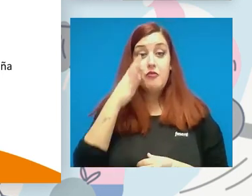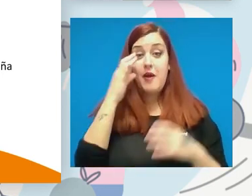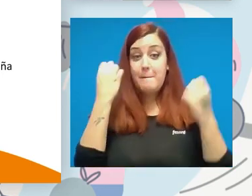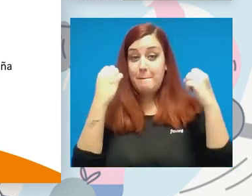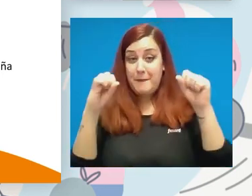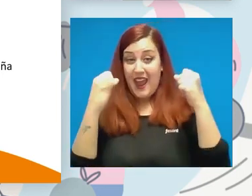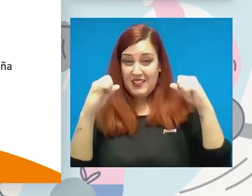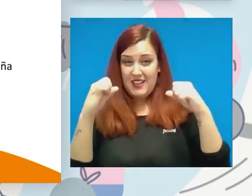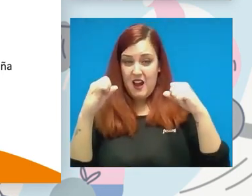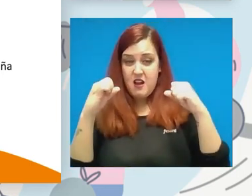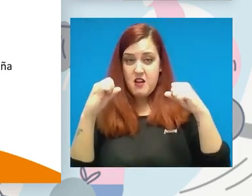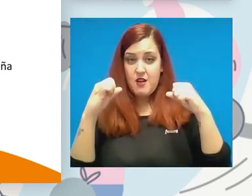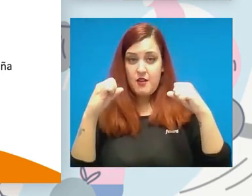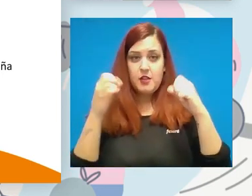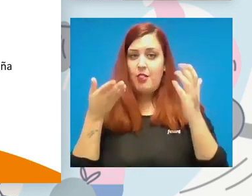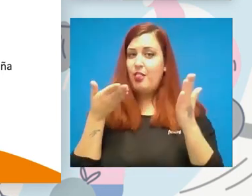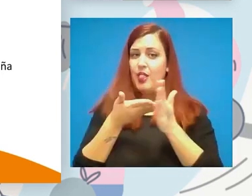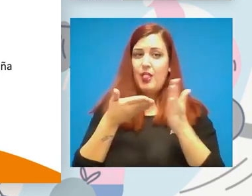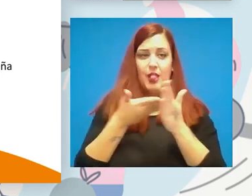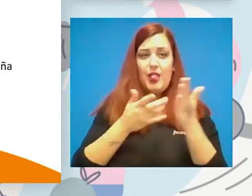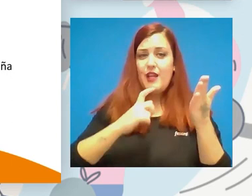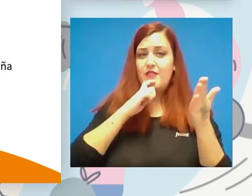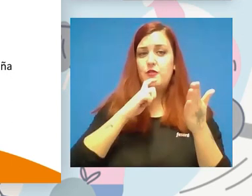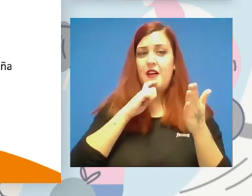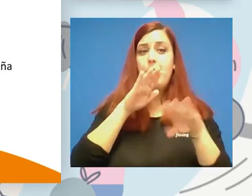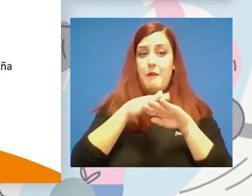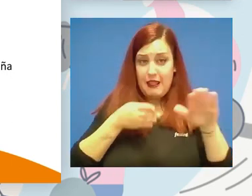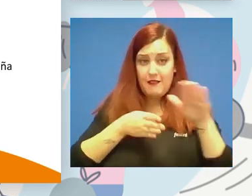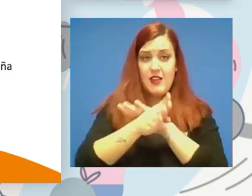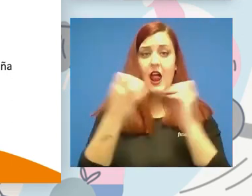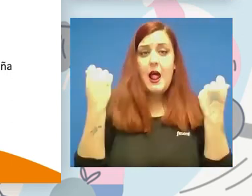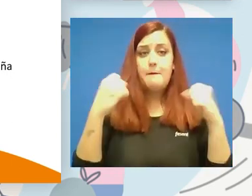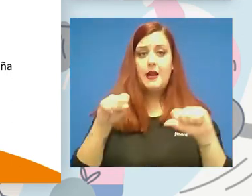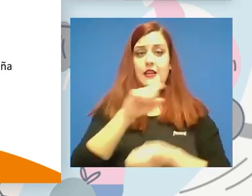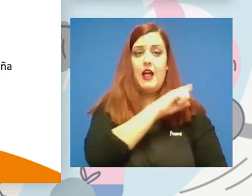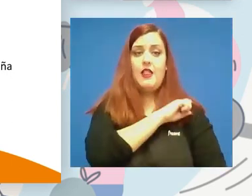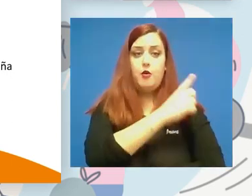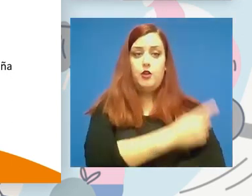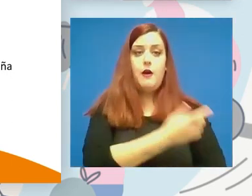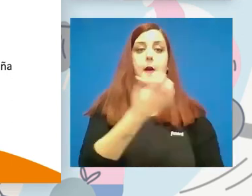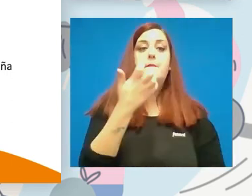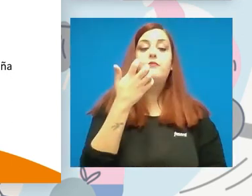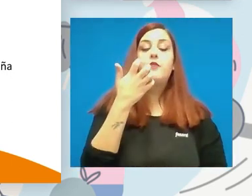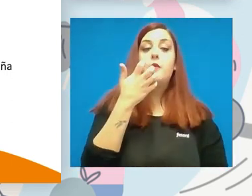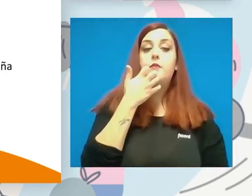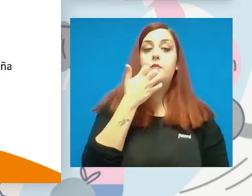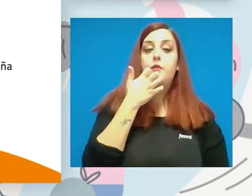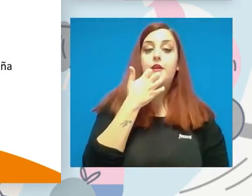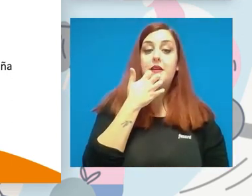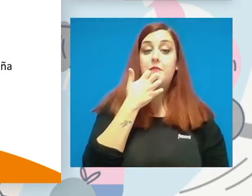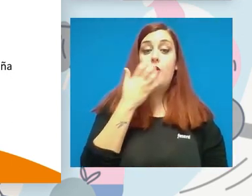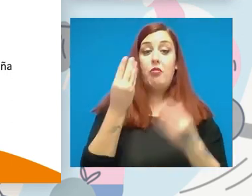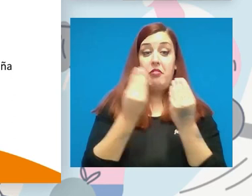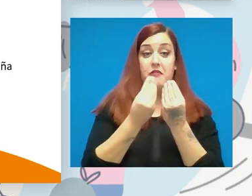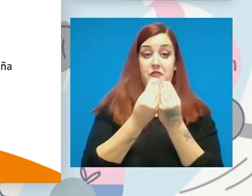muchísimas dificultades para acceder a la práctica deportiva, como por ejemplo lo demuestran las cifras del